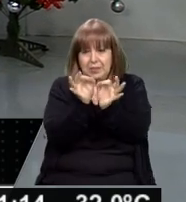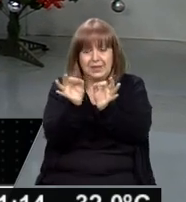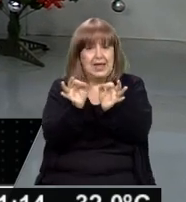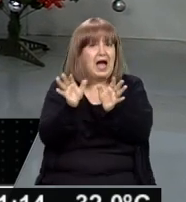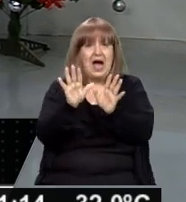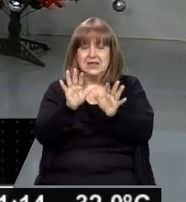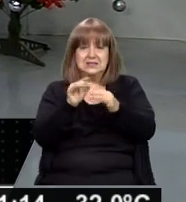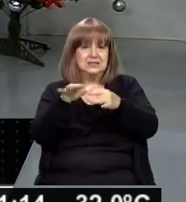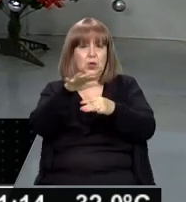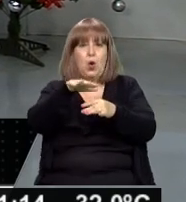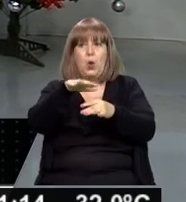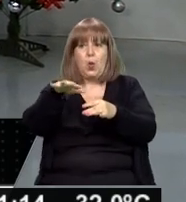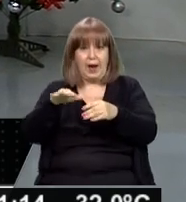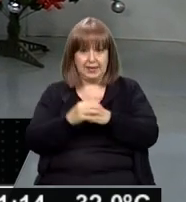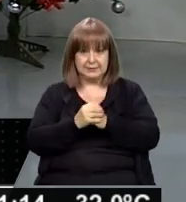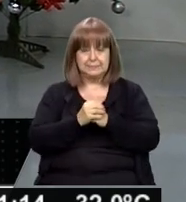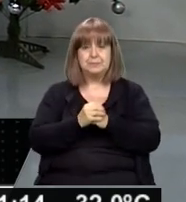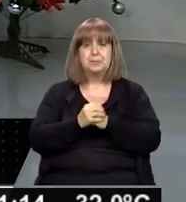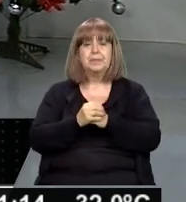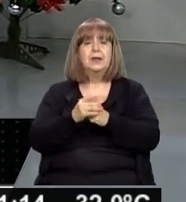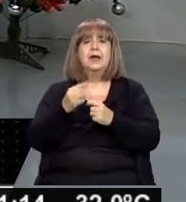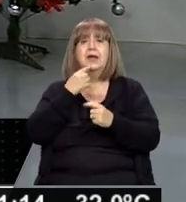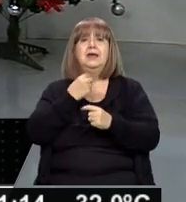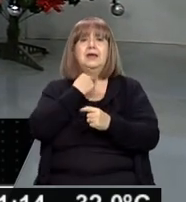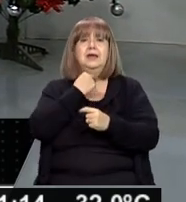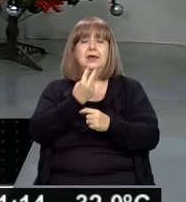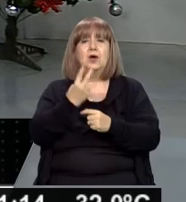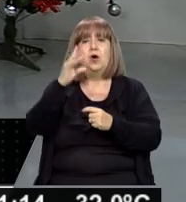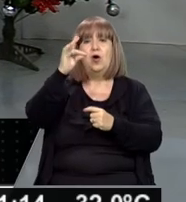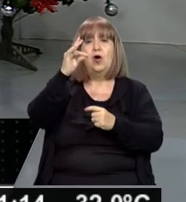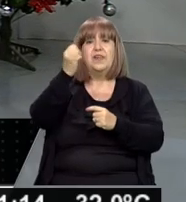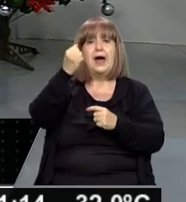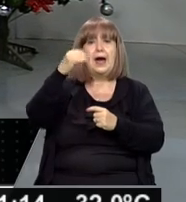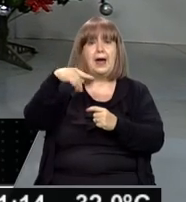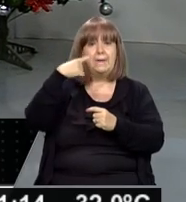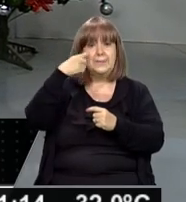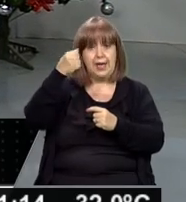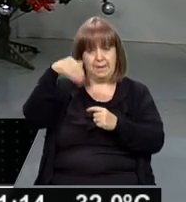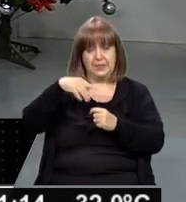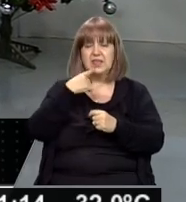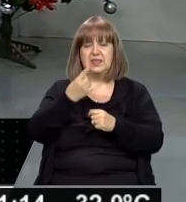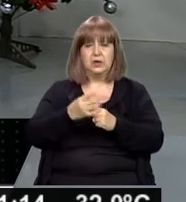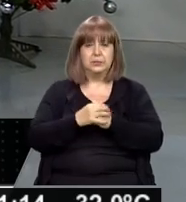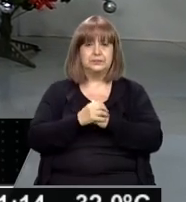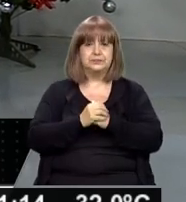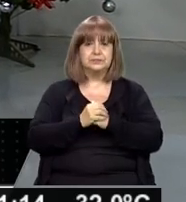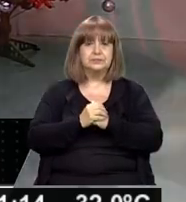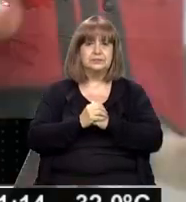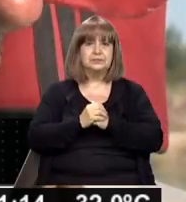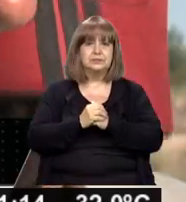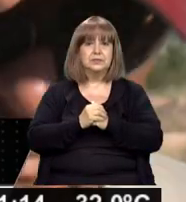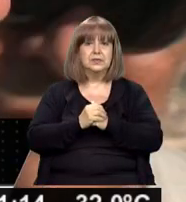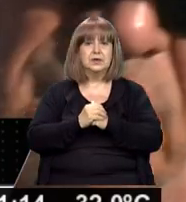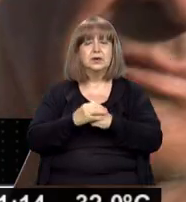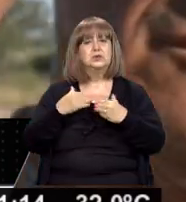zona del límite y siempre en el este de la provincia. ¿Qué decía el hijo Damián, uno de los hijos de Lobos? Lo siguiente. Le